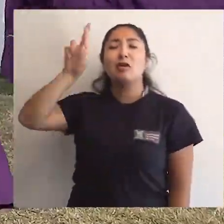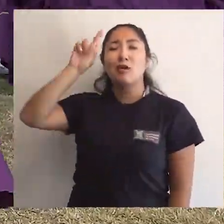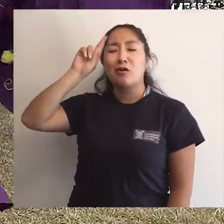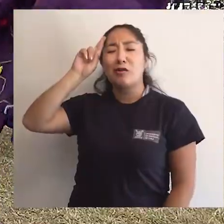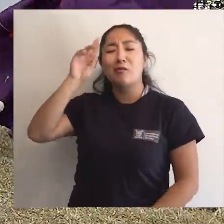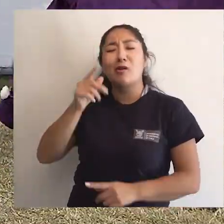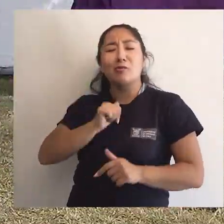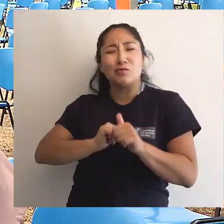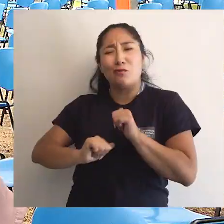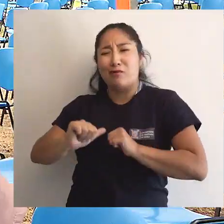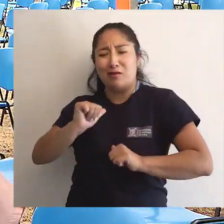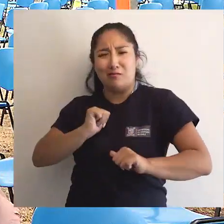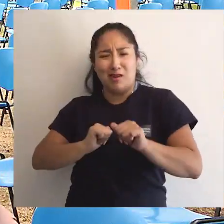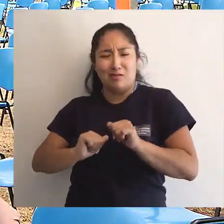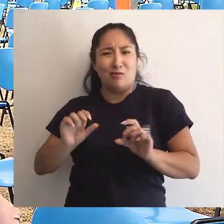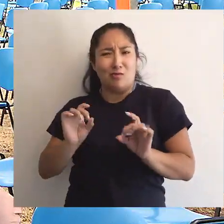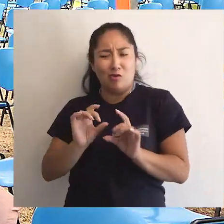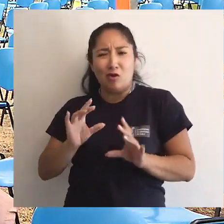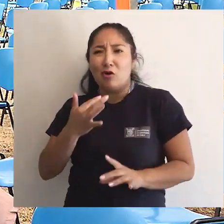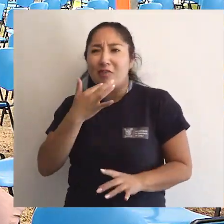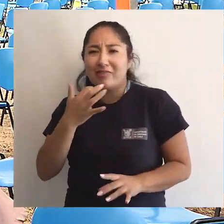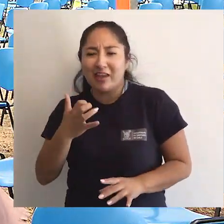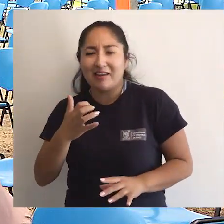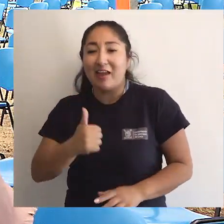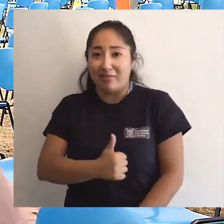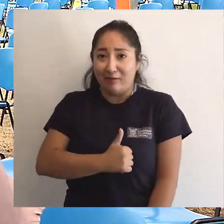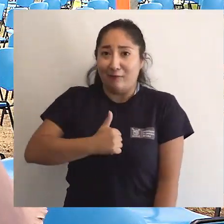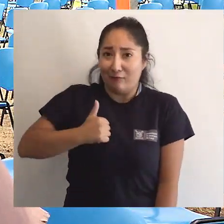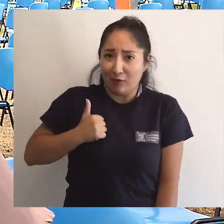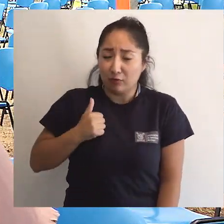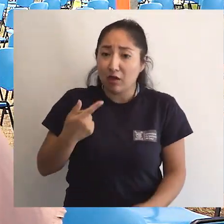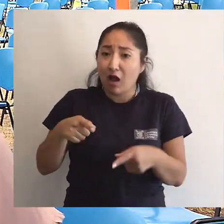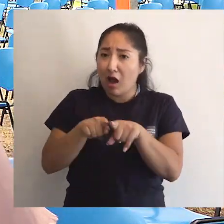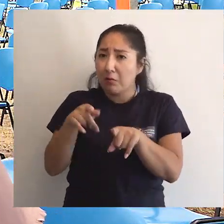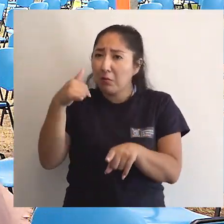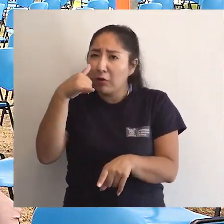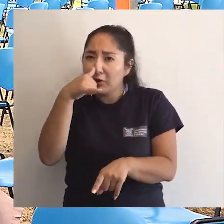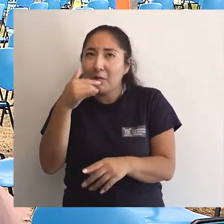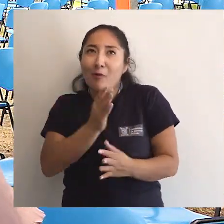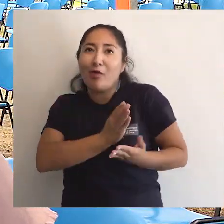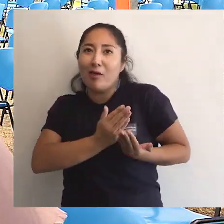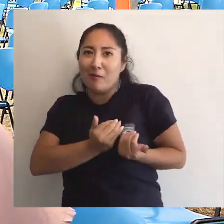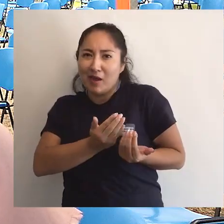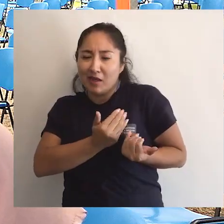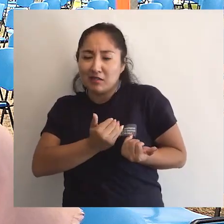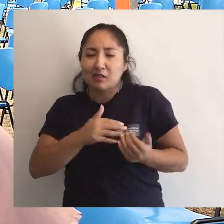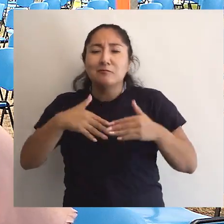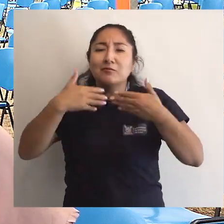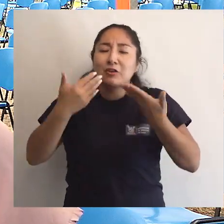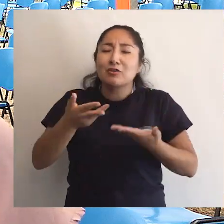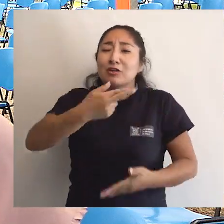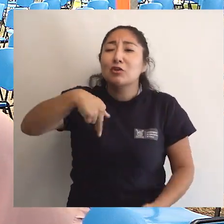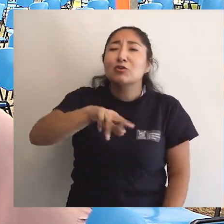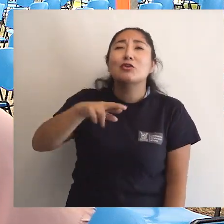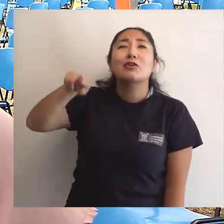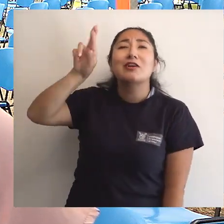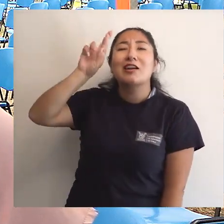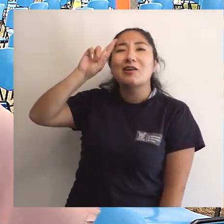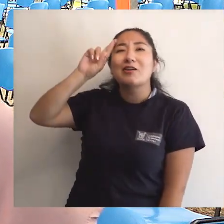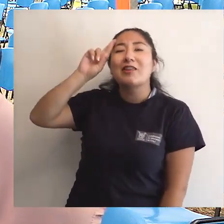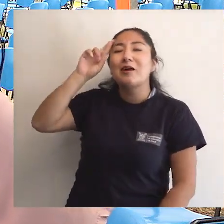Conmemoramos una tragedia, pero una tragedia que está plagada de voluntades y al mismo tiempo está plagada de esperanza. Entonces